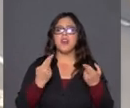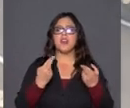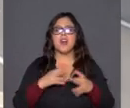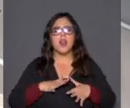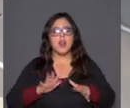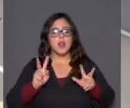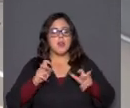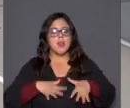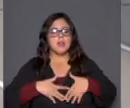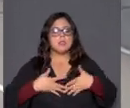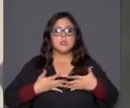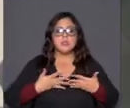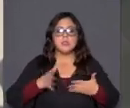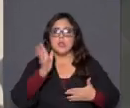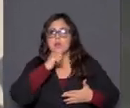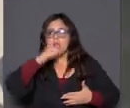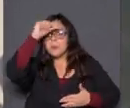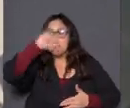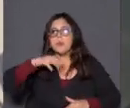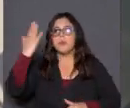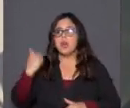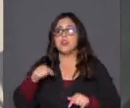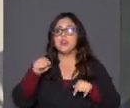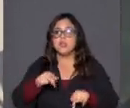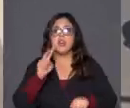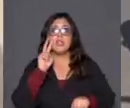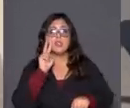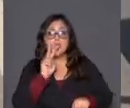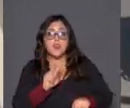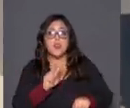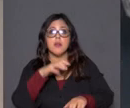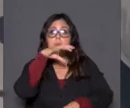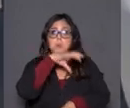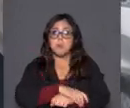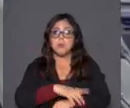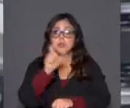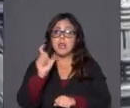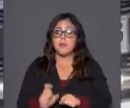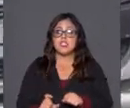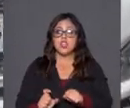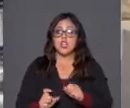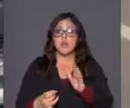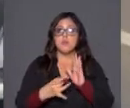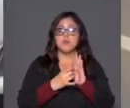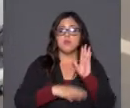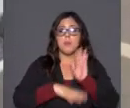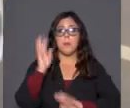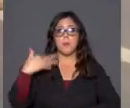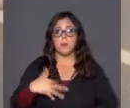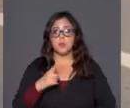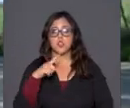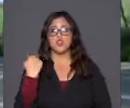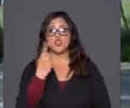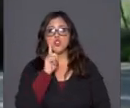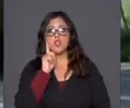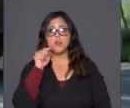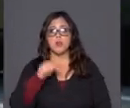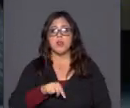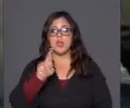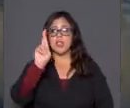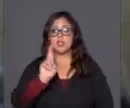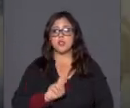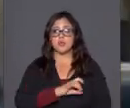se vive en nuestra macro zona sur con la detención de hoy día, uno de los criminales más importantes que tenemos en el sur de Chile